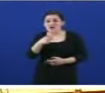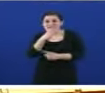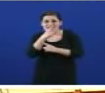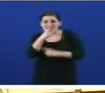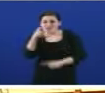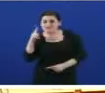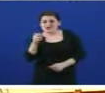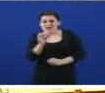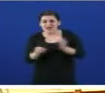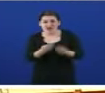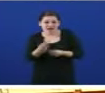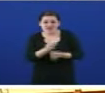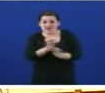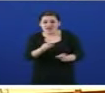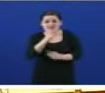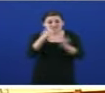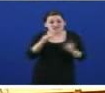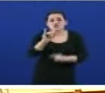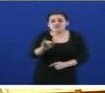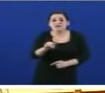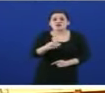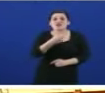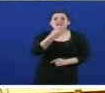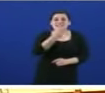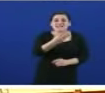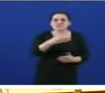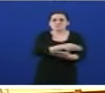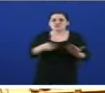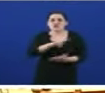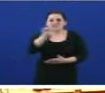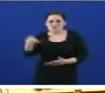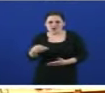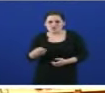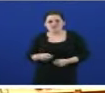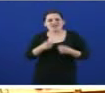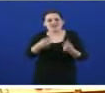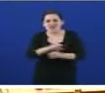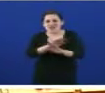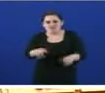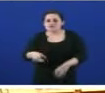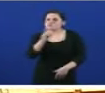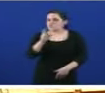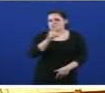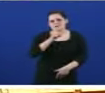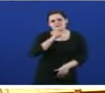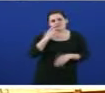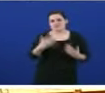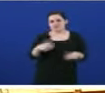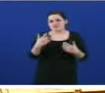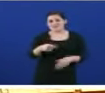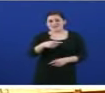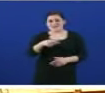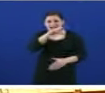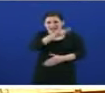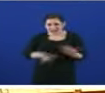ano, é certo, pero cunha dotación de 3 millóns de euros. Así é moi difícil, señoría. Así é moi difícil que ese